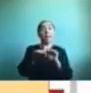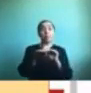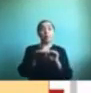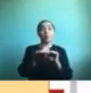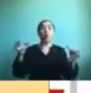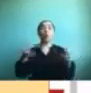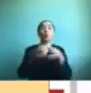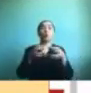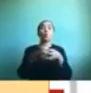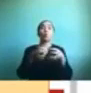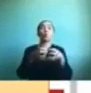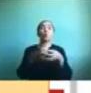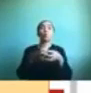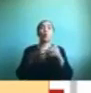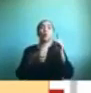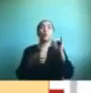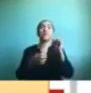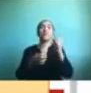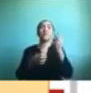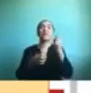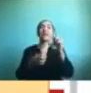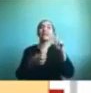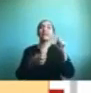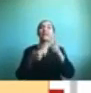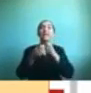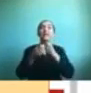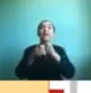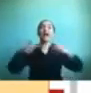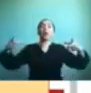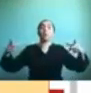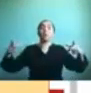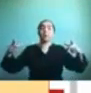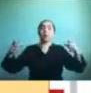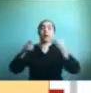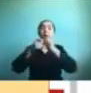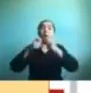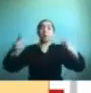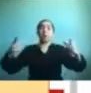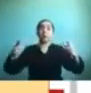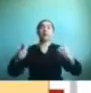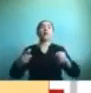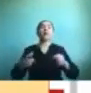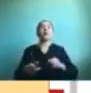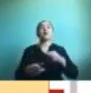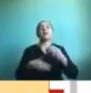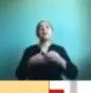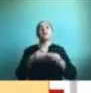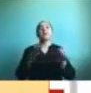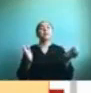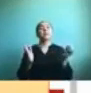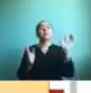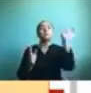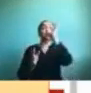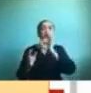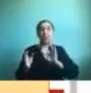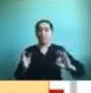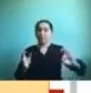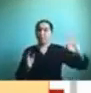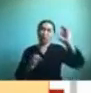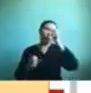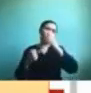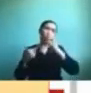divertic que ellos tienen aumentativa que funciona mucho con pictoveramas y también con una comunidad de trabajo intensa